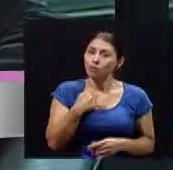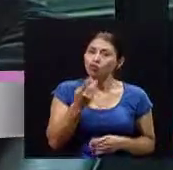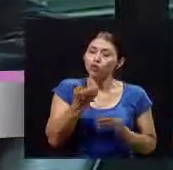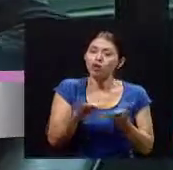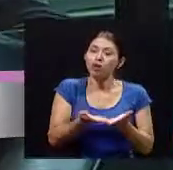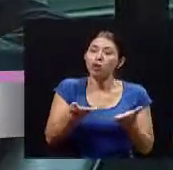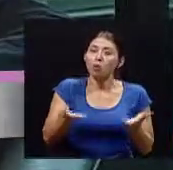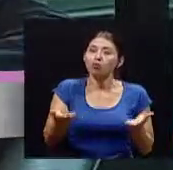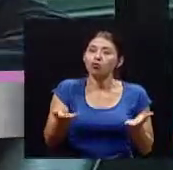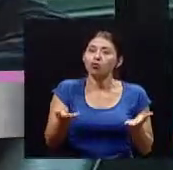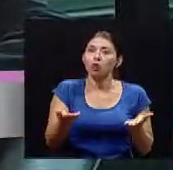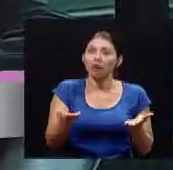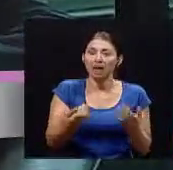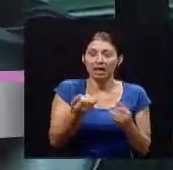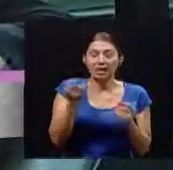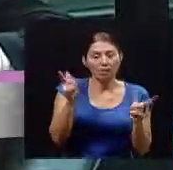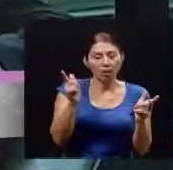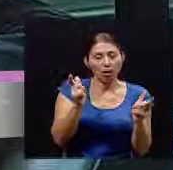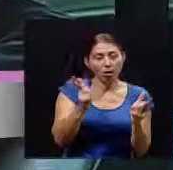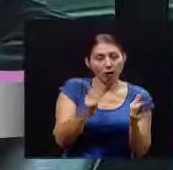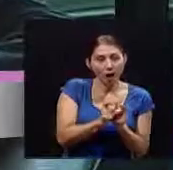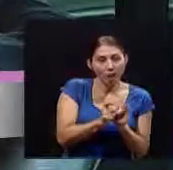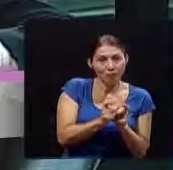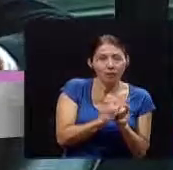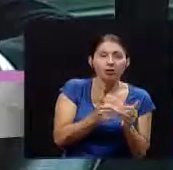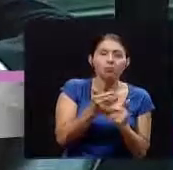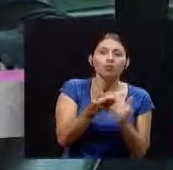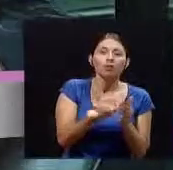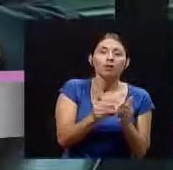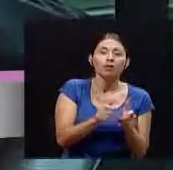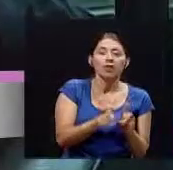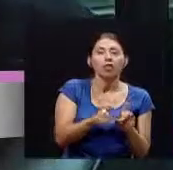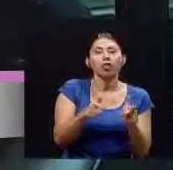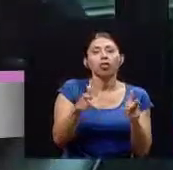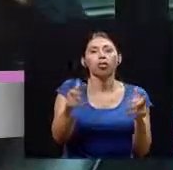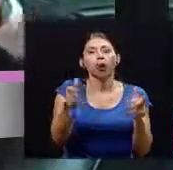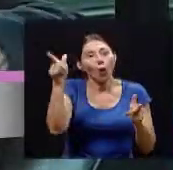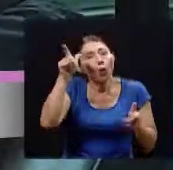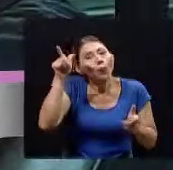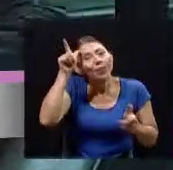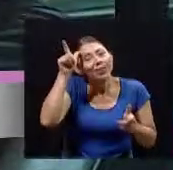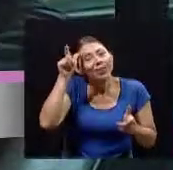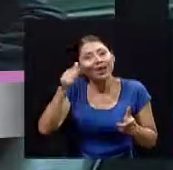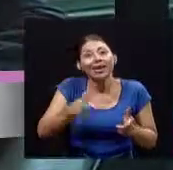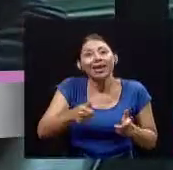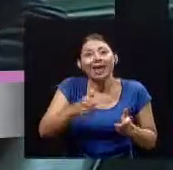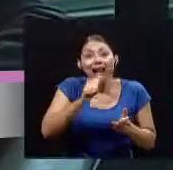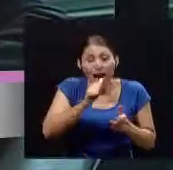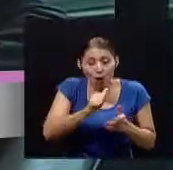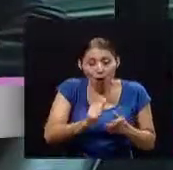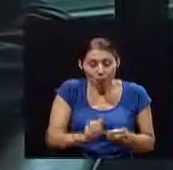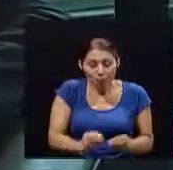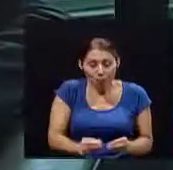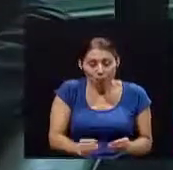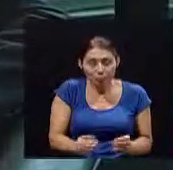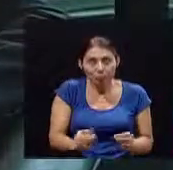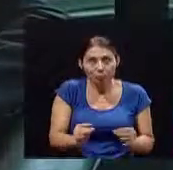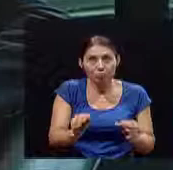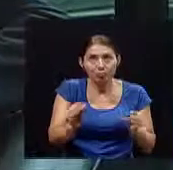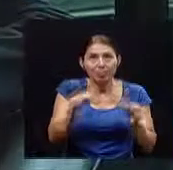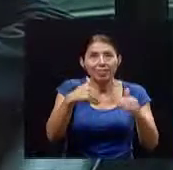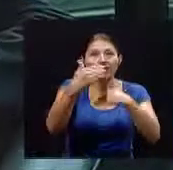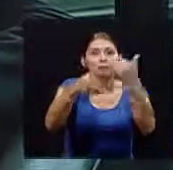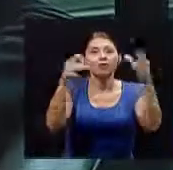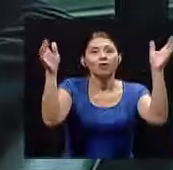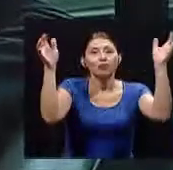renovable digamos entre comillas porque obviamente que el agua se evapora y nos cae como agua de lluvia no quiere decir que